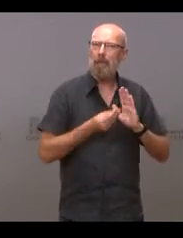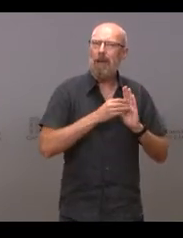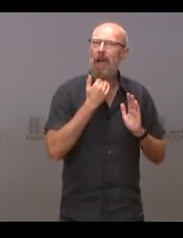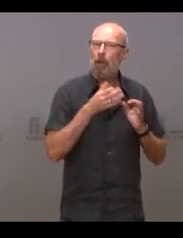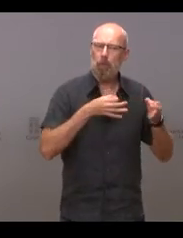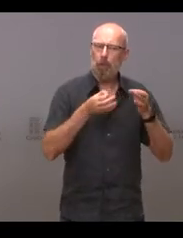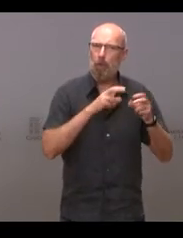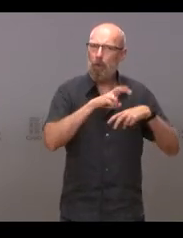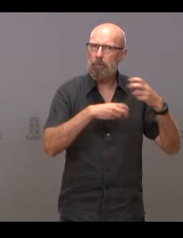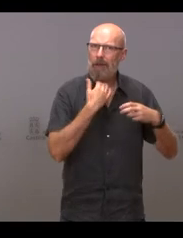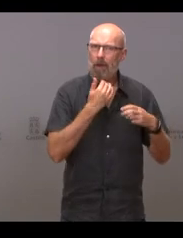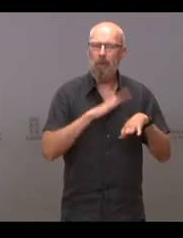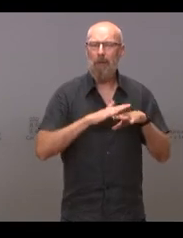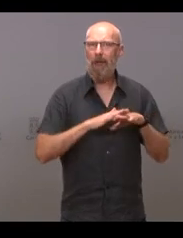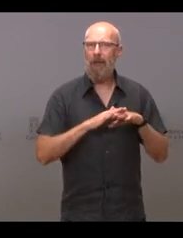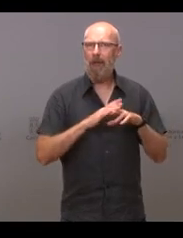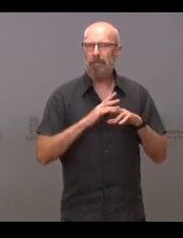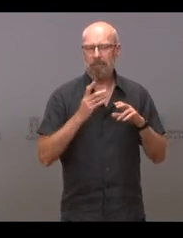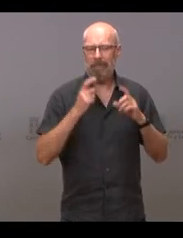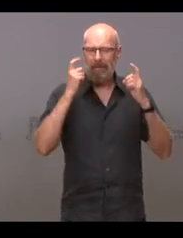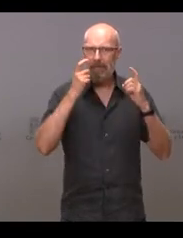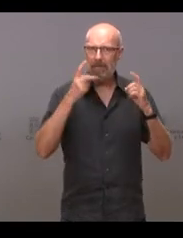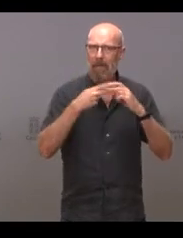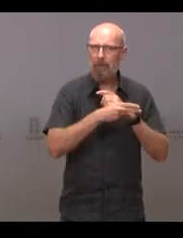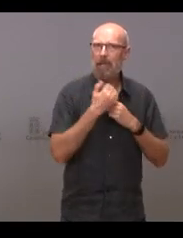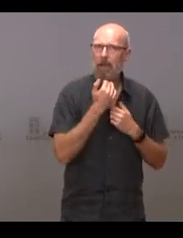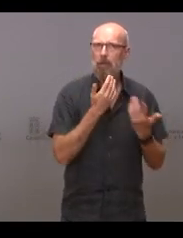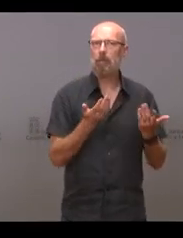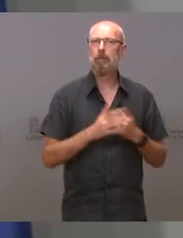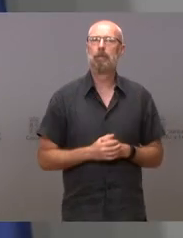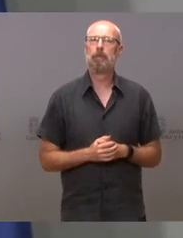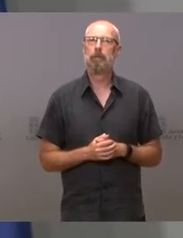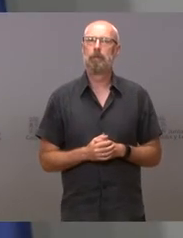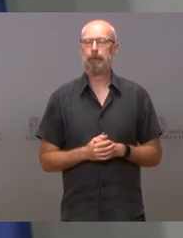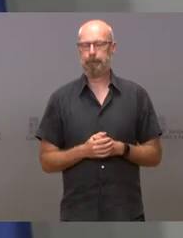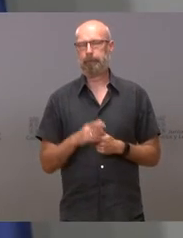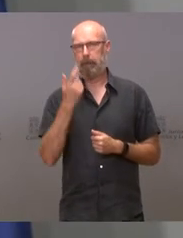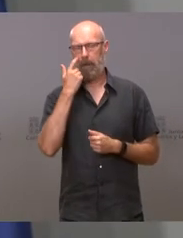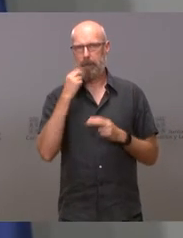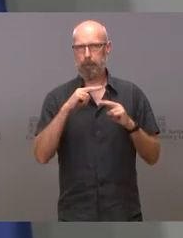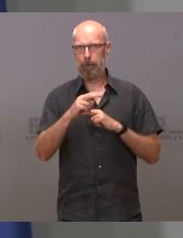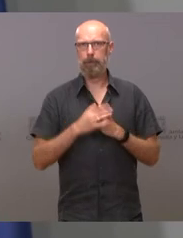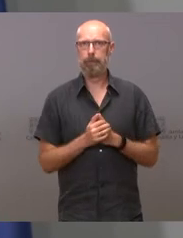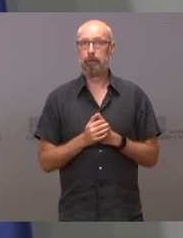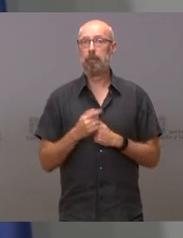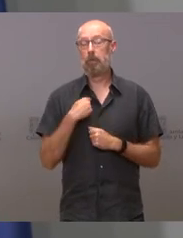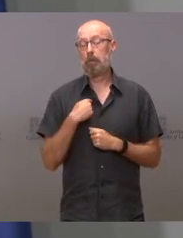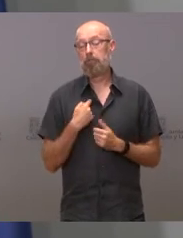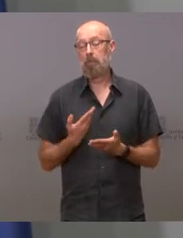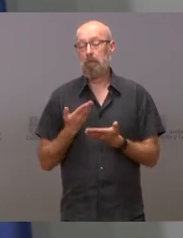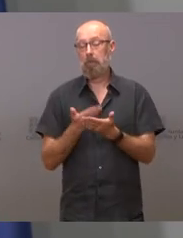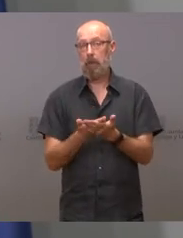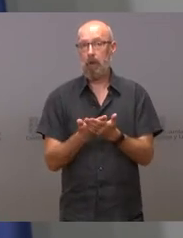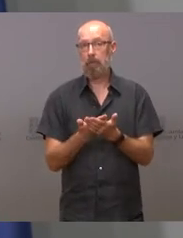añadir alguna precaución más para intervenir al respecto. Gracias. Bueno, vamos a ver. Yo sí que pediría que nos